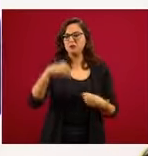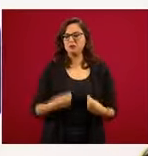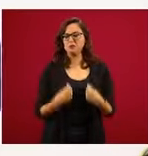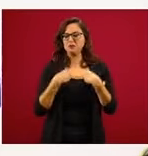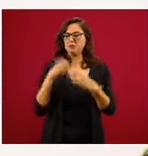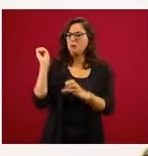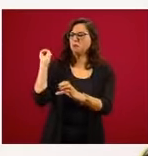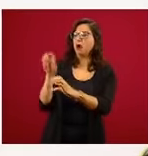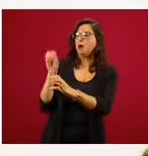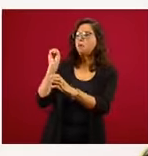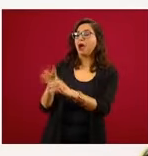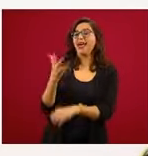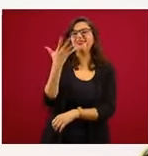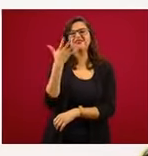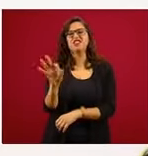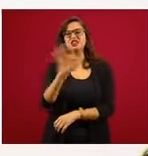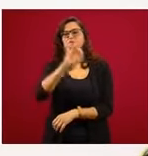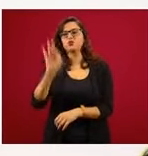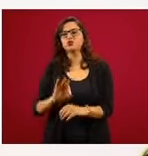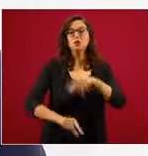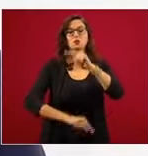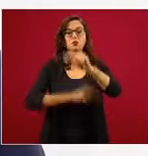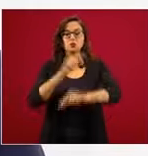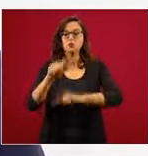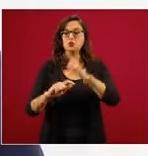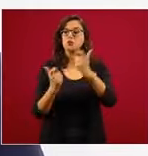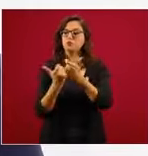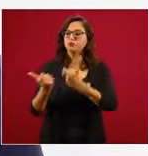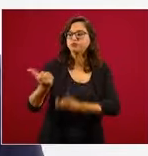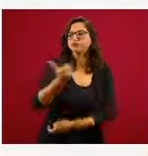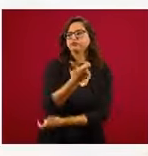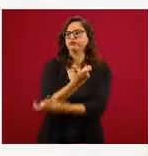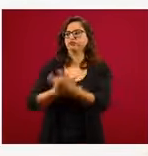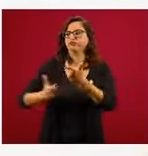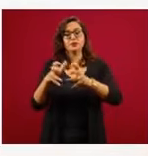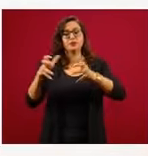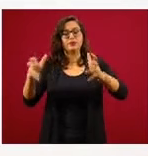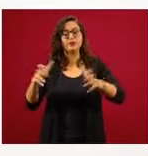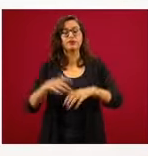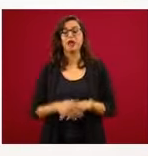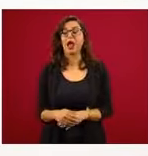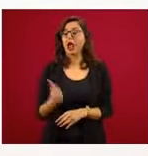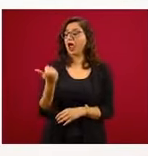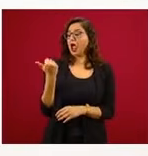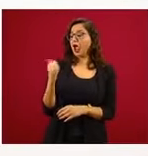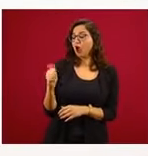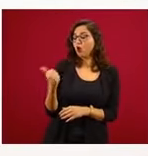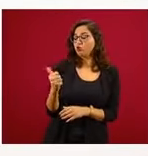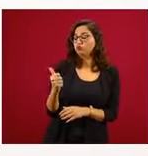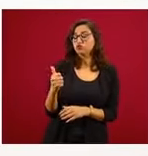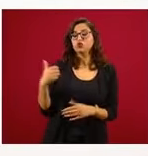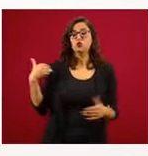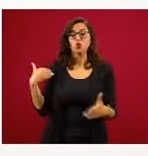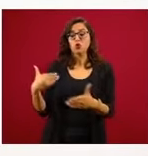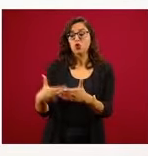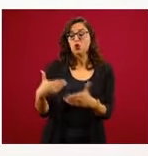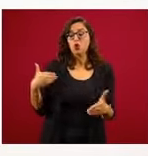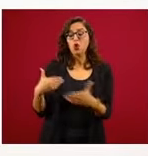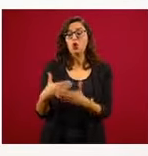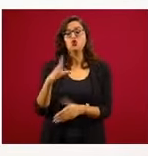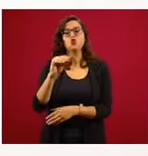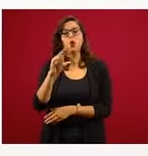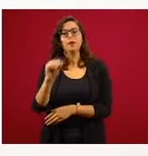relación con el año pasado. En el mes de agosto se crearon 93